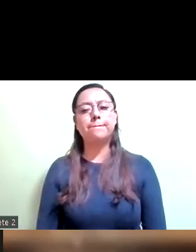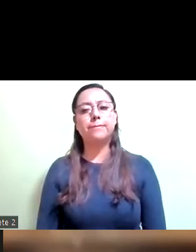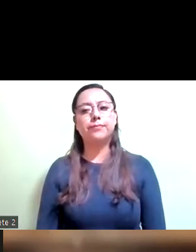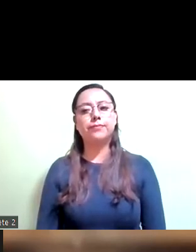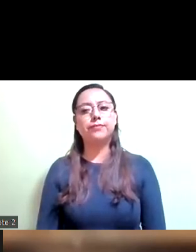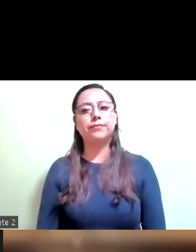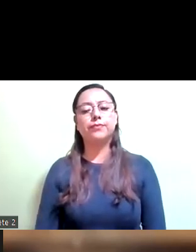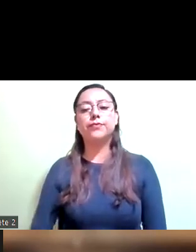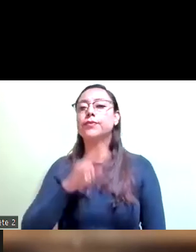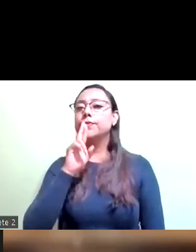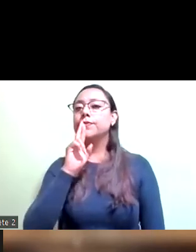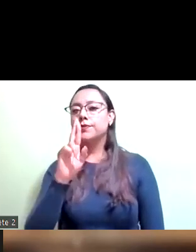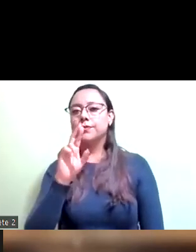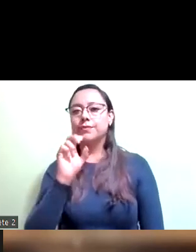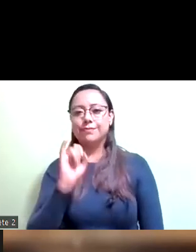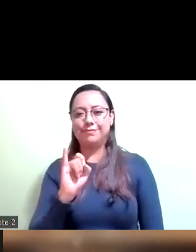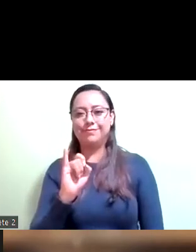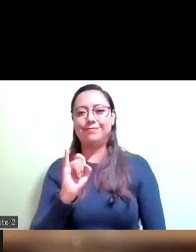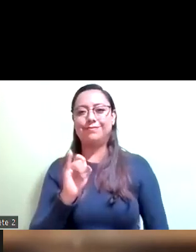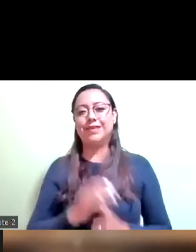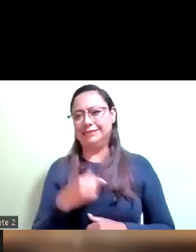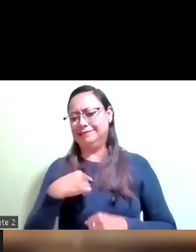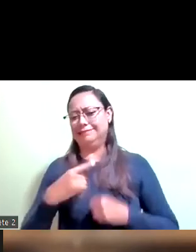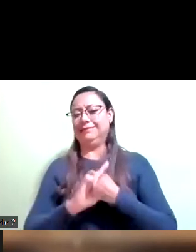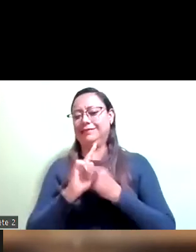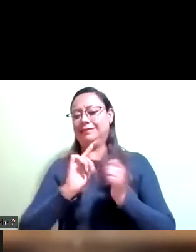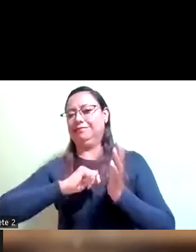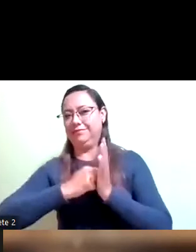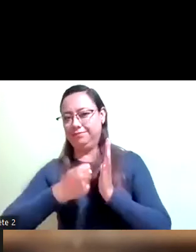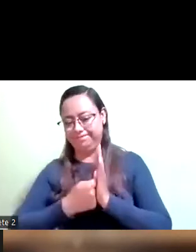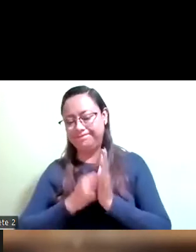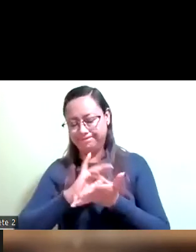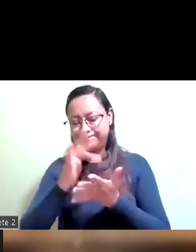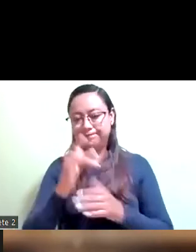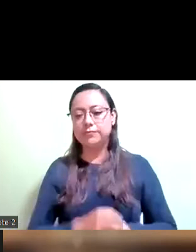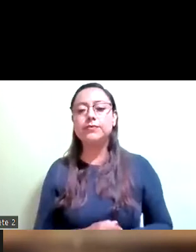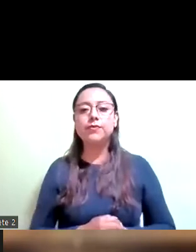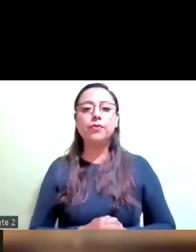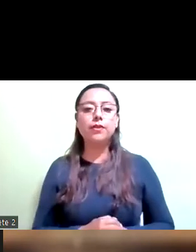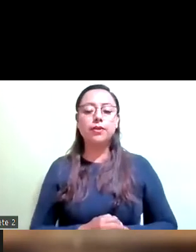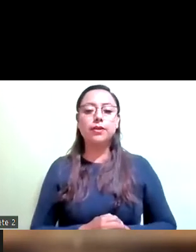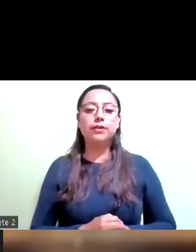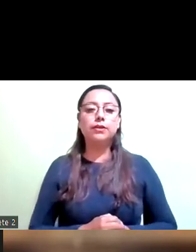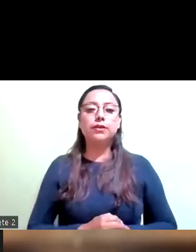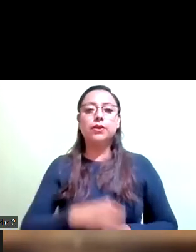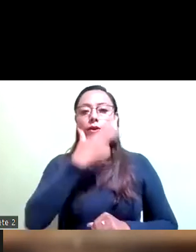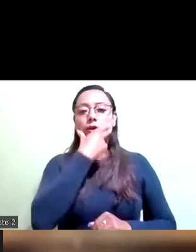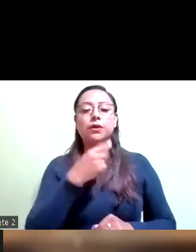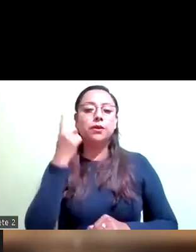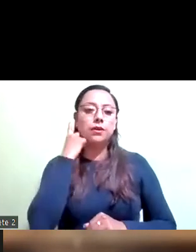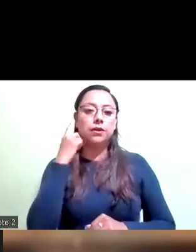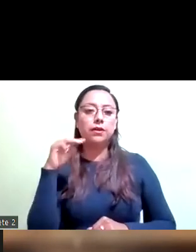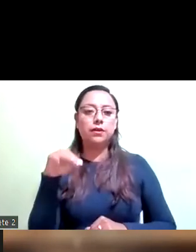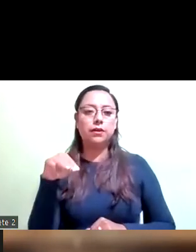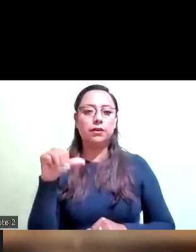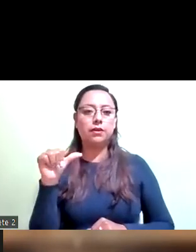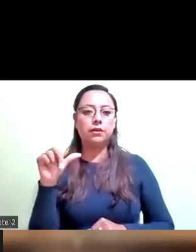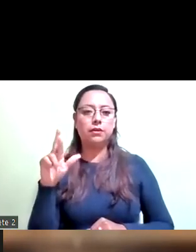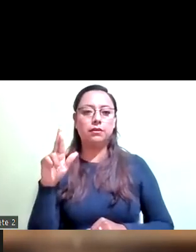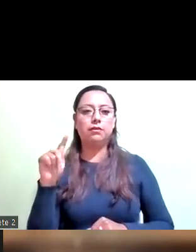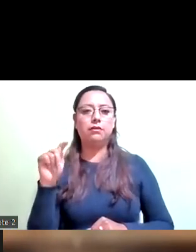A favor. Tenía un problema técnico. Gracias. Gracias, diputada. Diputado José Martín Padilla Sánchez.